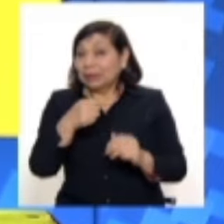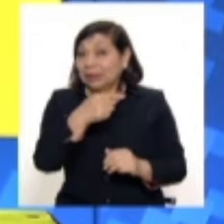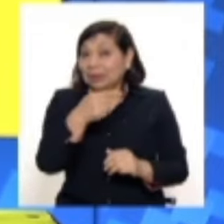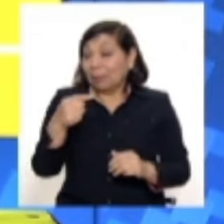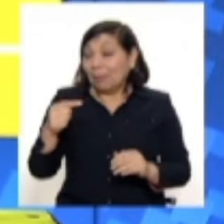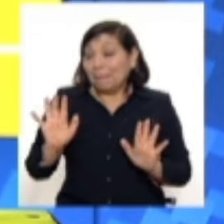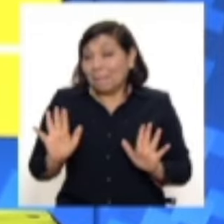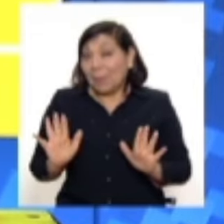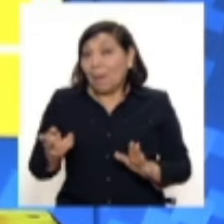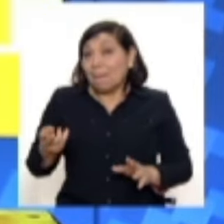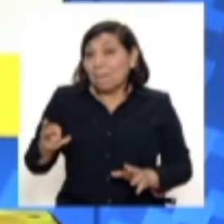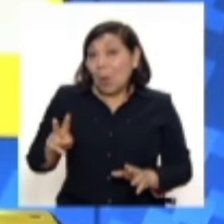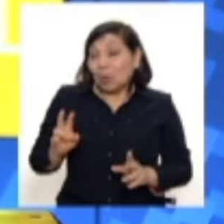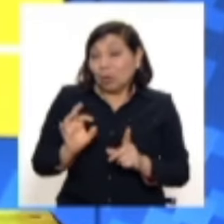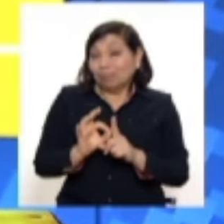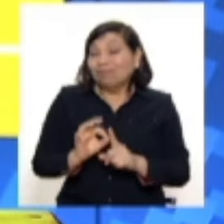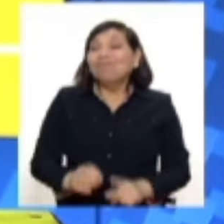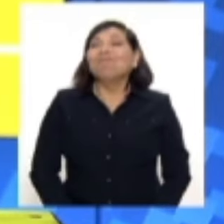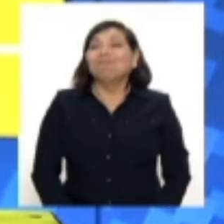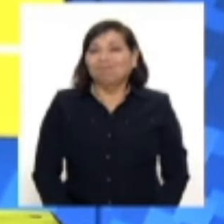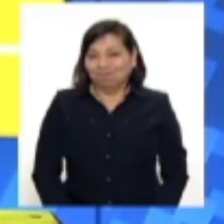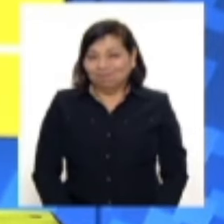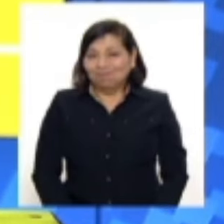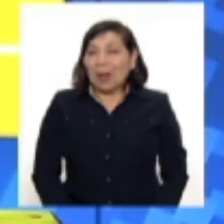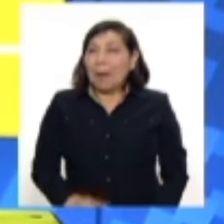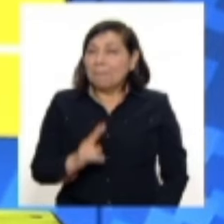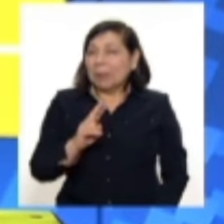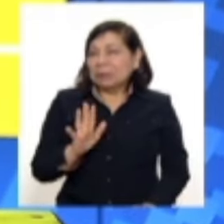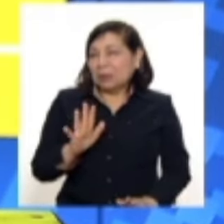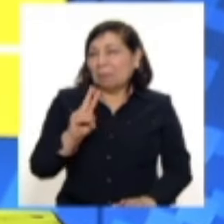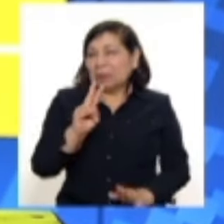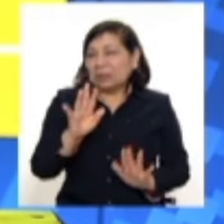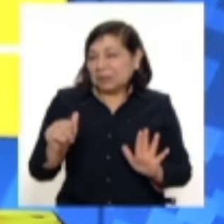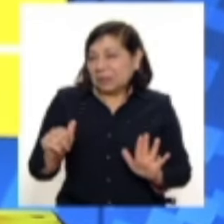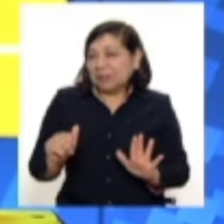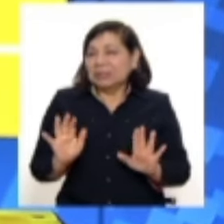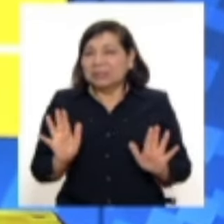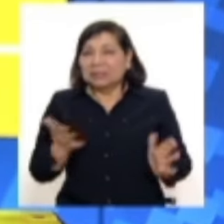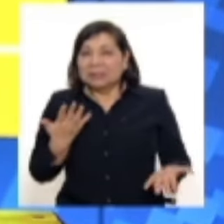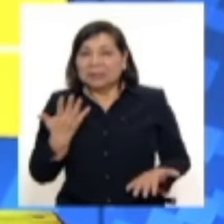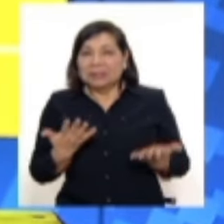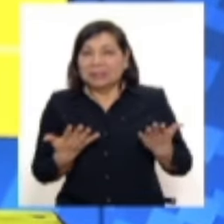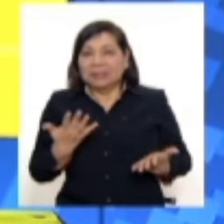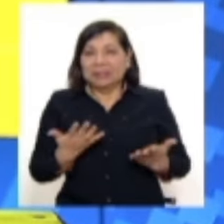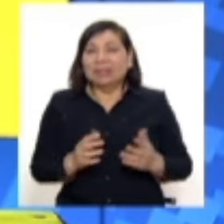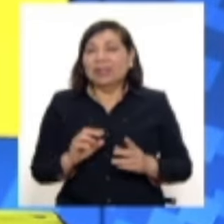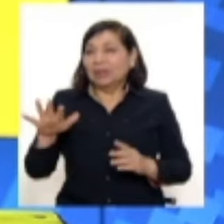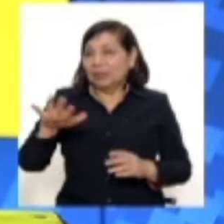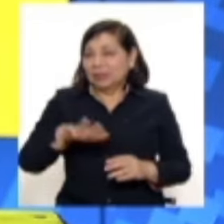semana se prevé un aumento de la temperatura a 25 o 26 grados, y también sobre las condiciones a nivel nacional.